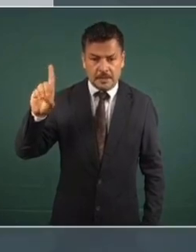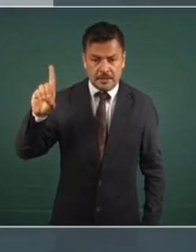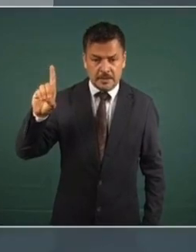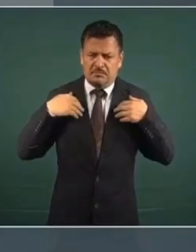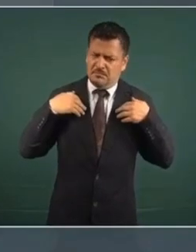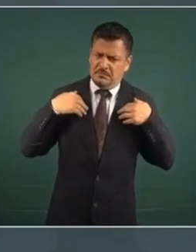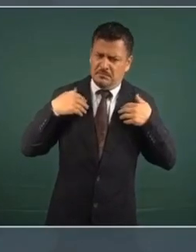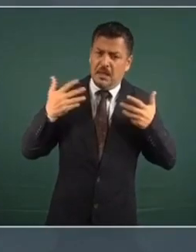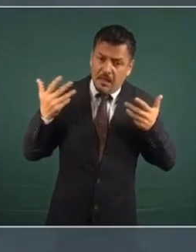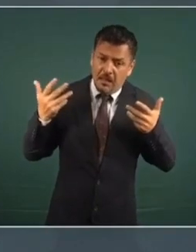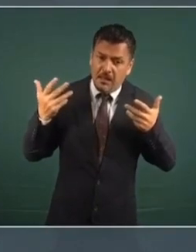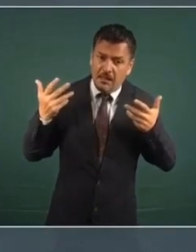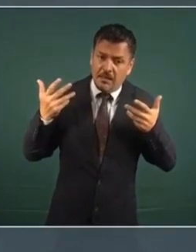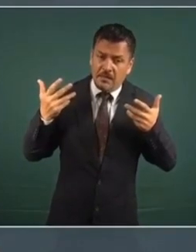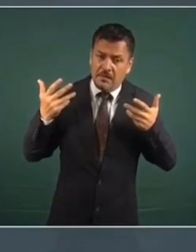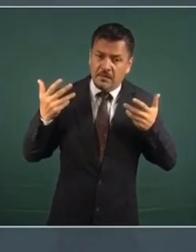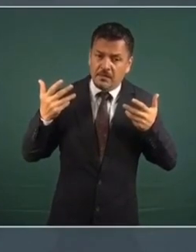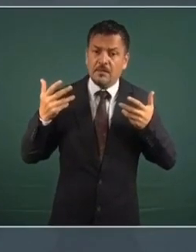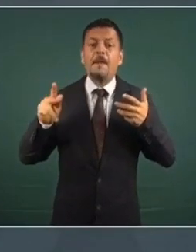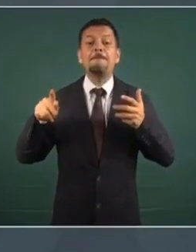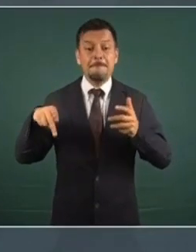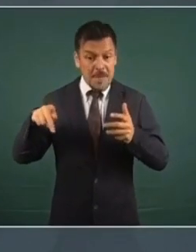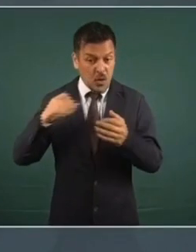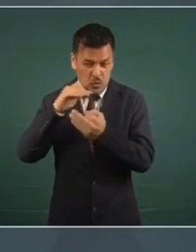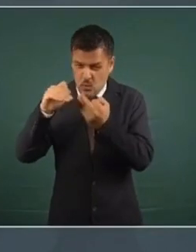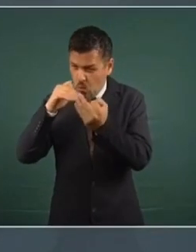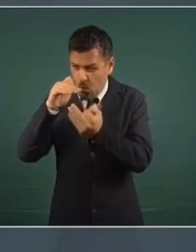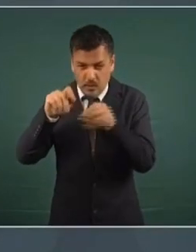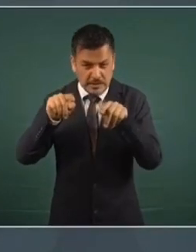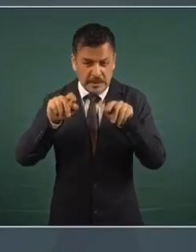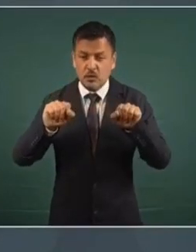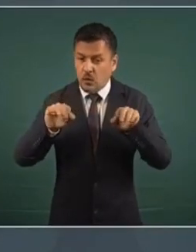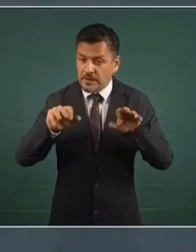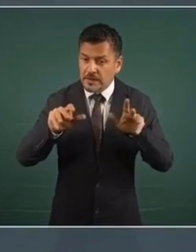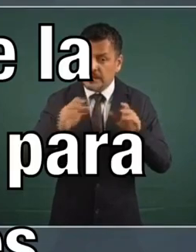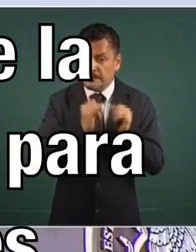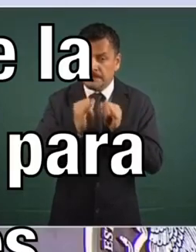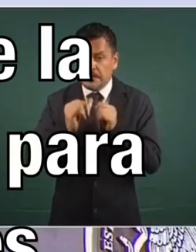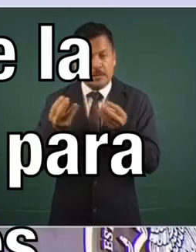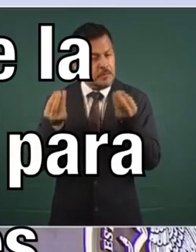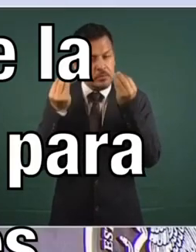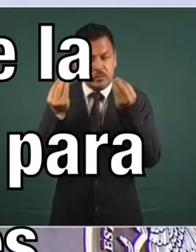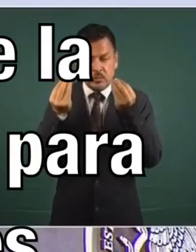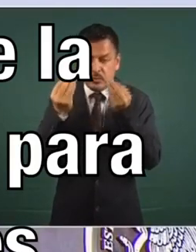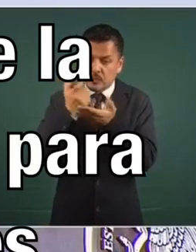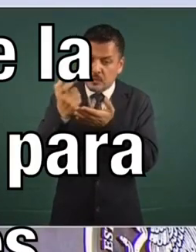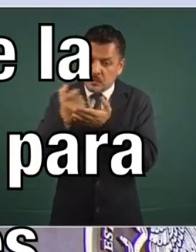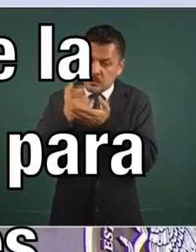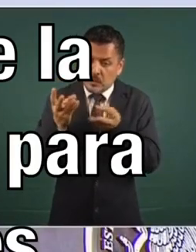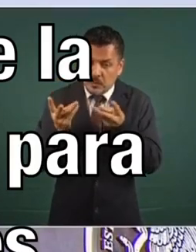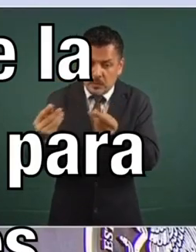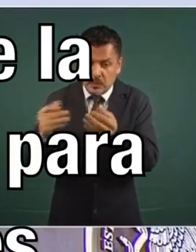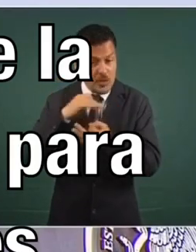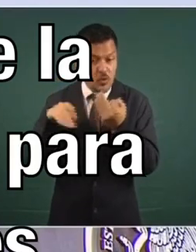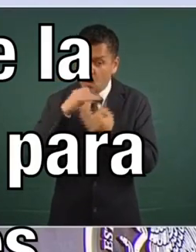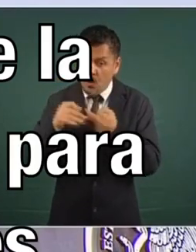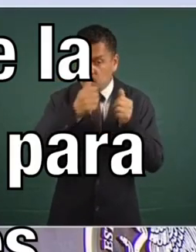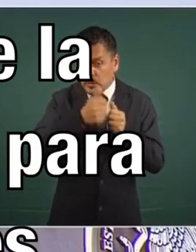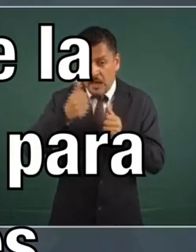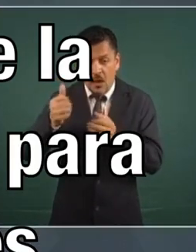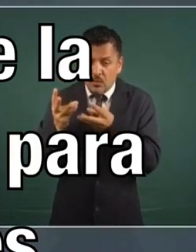Conapret. Conapret. Pero todos estos organismos consumen presupuesto. Todos.